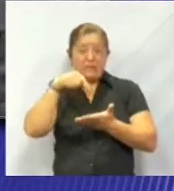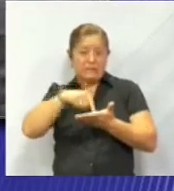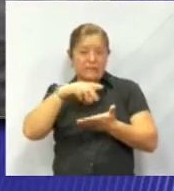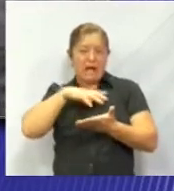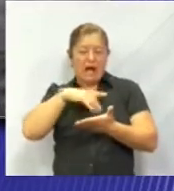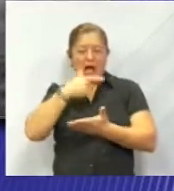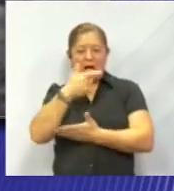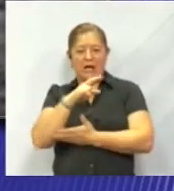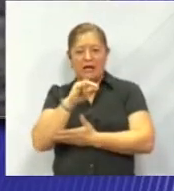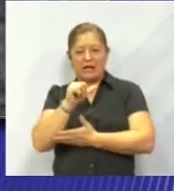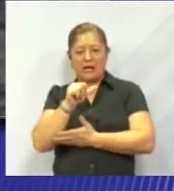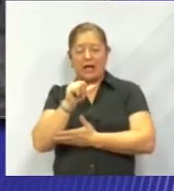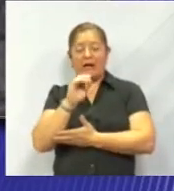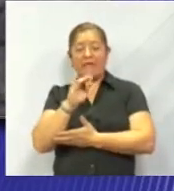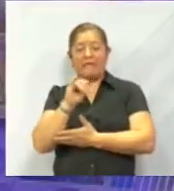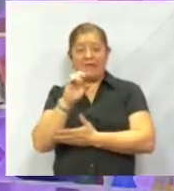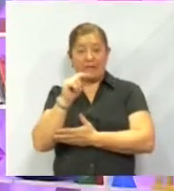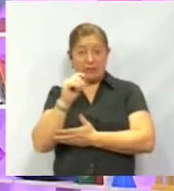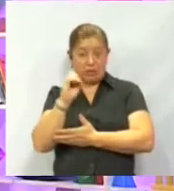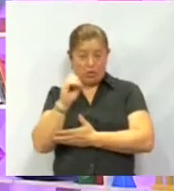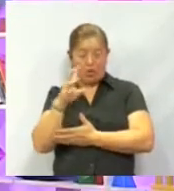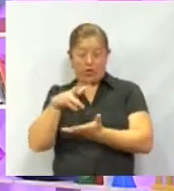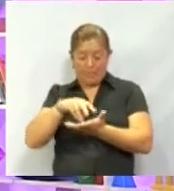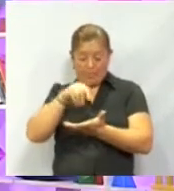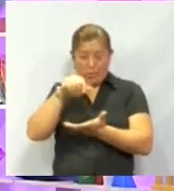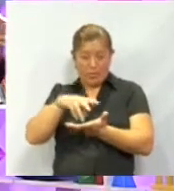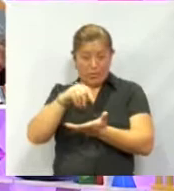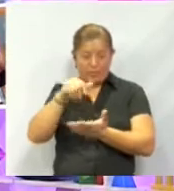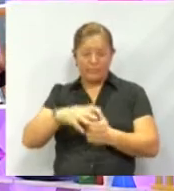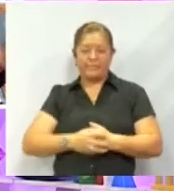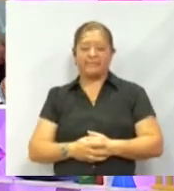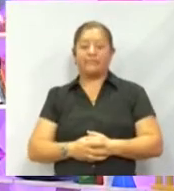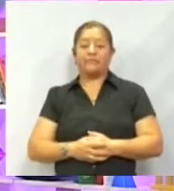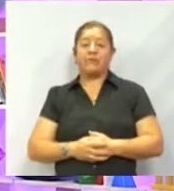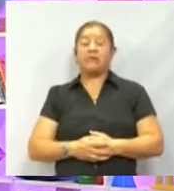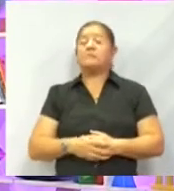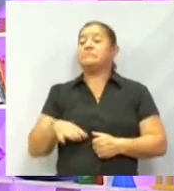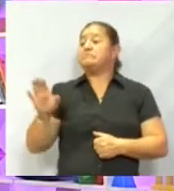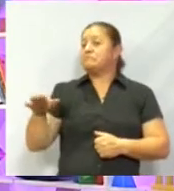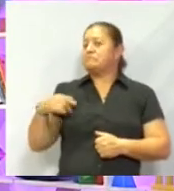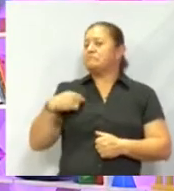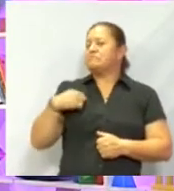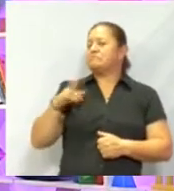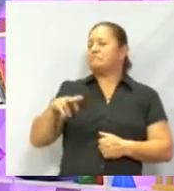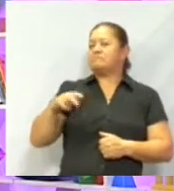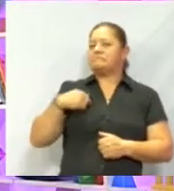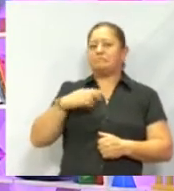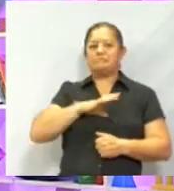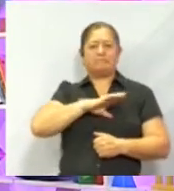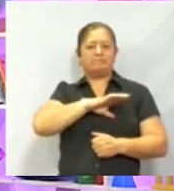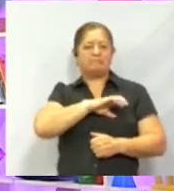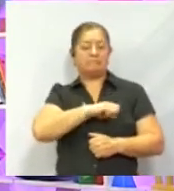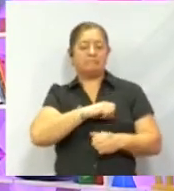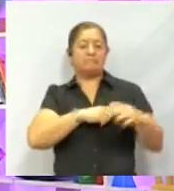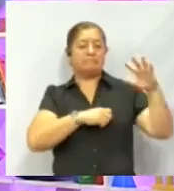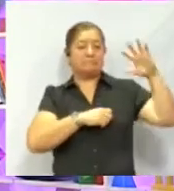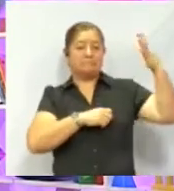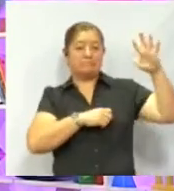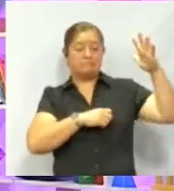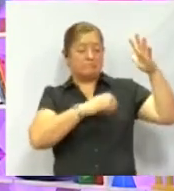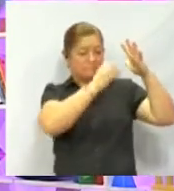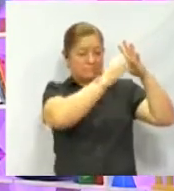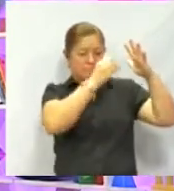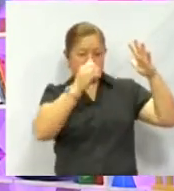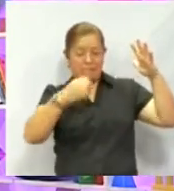interesante con Mercurio, pero déjame te platico ahora y la verdad estoy muy agradecido que me haya tocado hablar de los planetas de los cuales soy